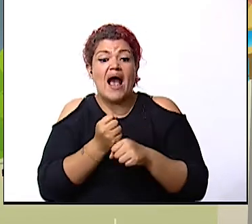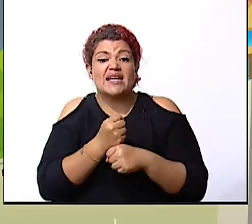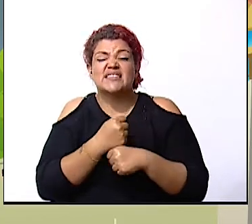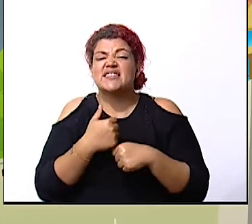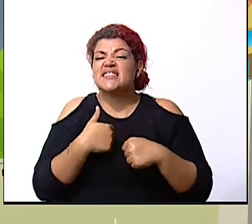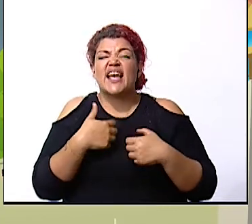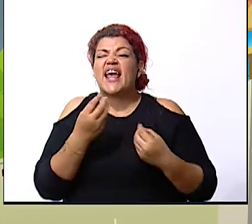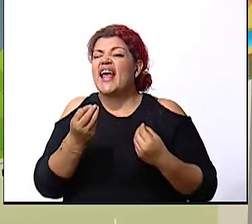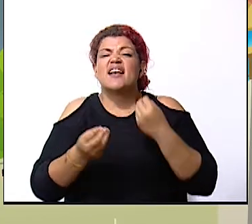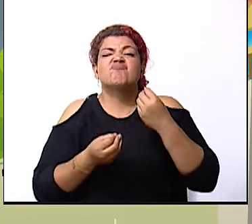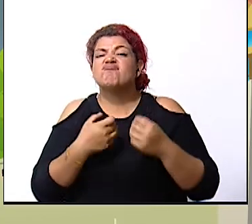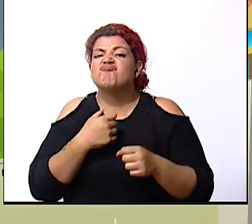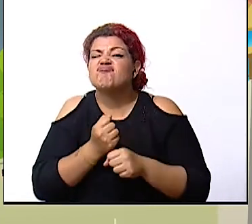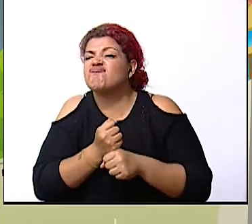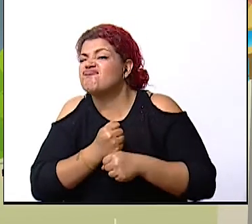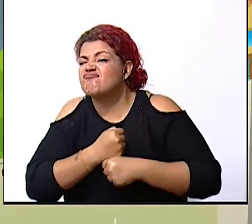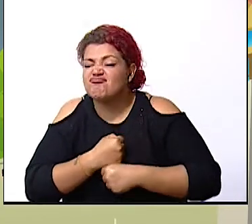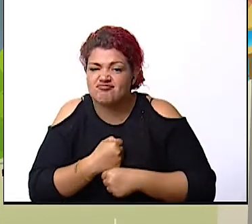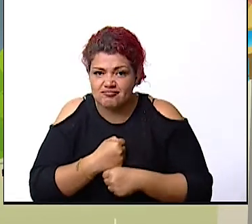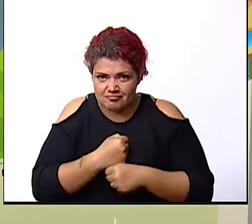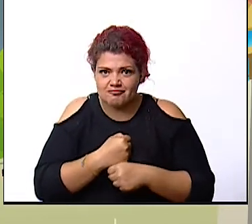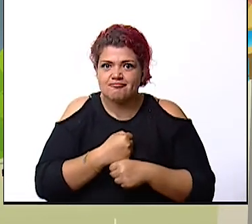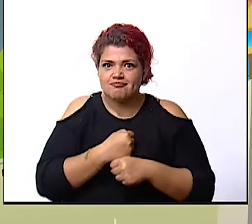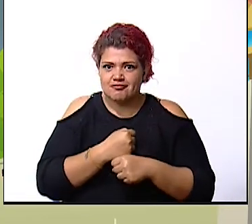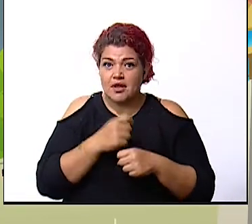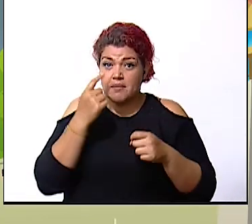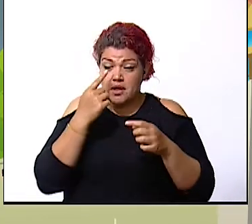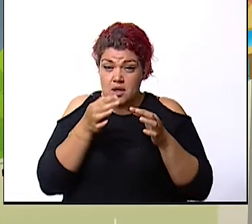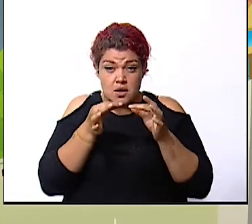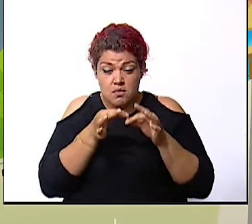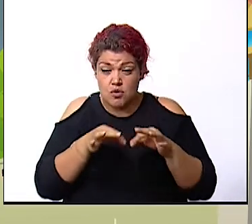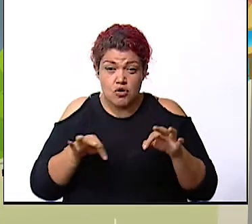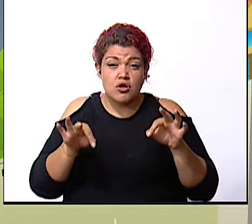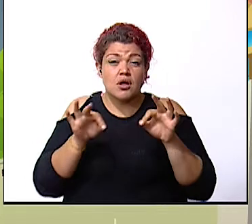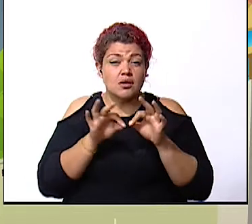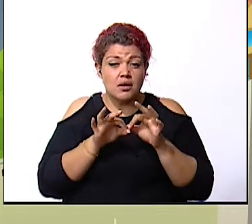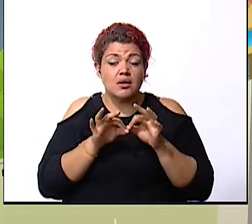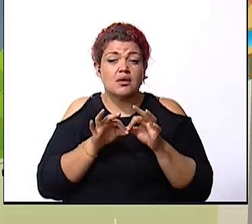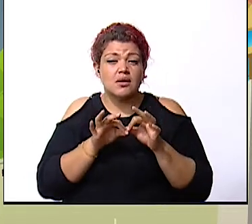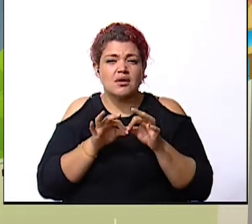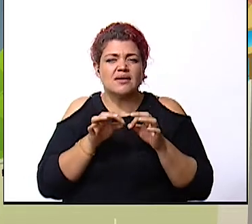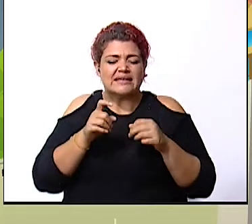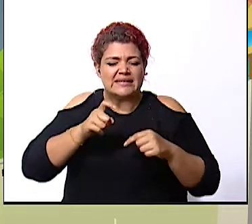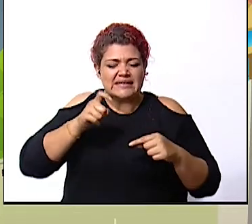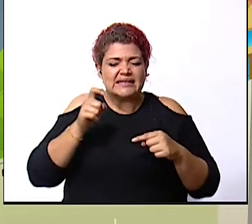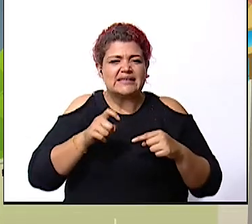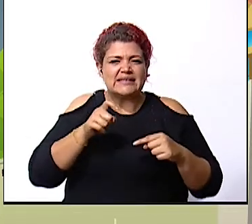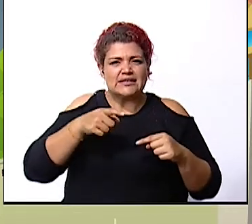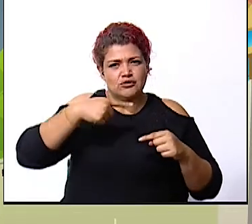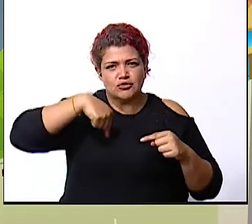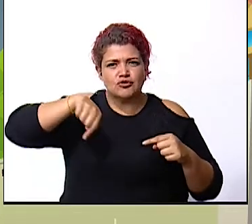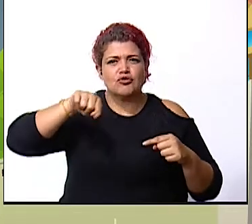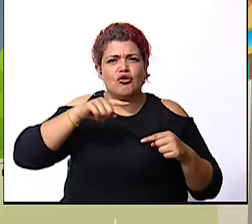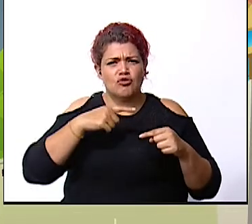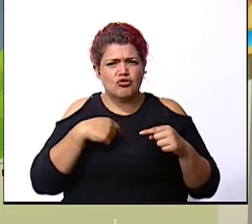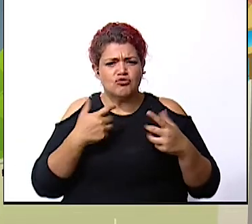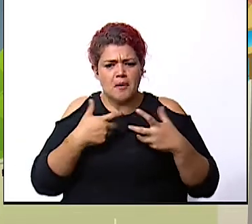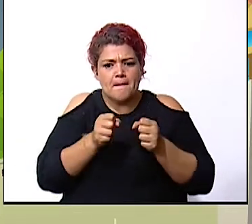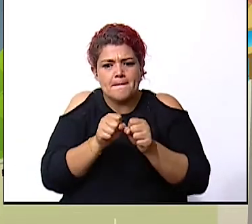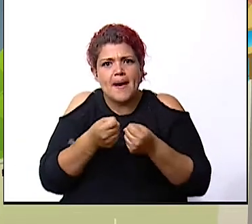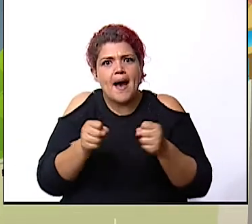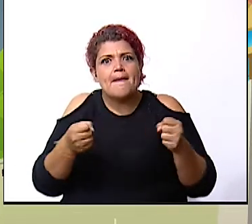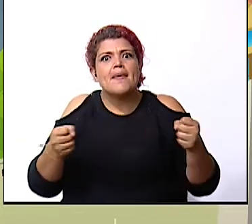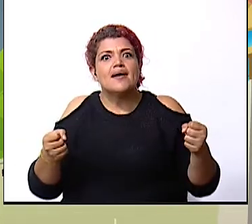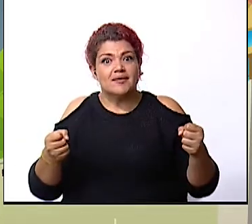es muy importante y lo más necesario es que nosotros tengamos un mapa